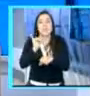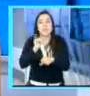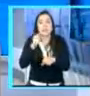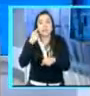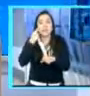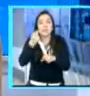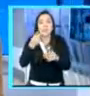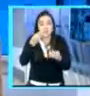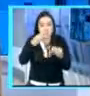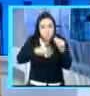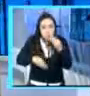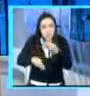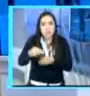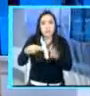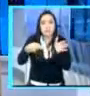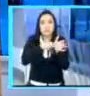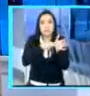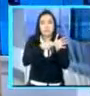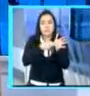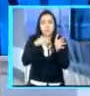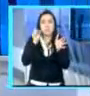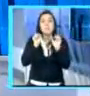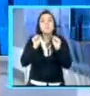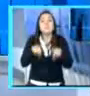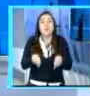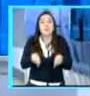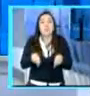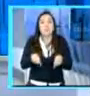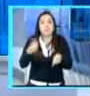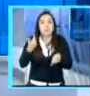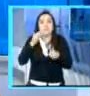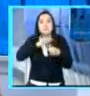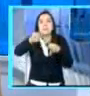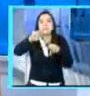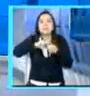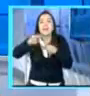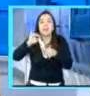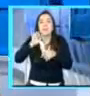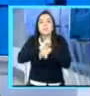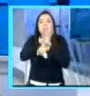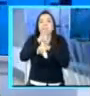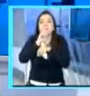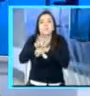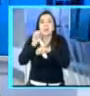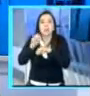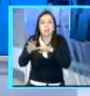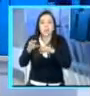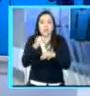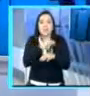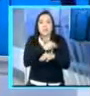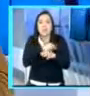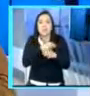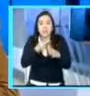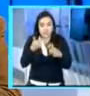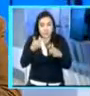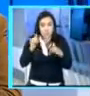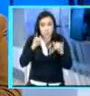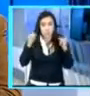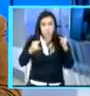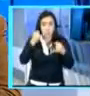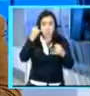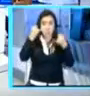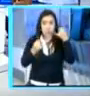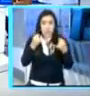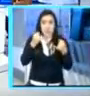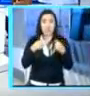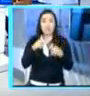recomendamiento sean promociones que no vayan en contra de la seguridad jurídica al inversor. Exactamente, porque